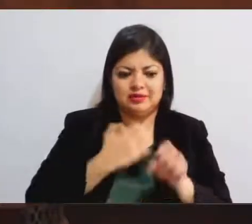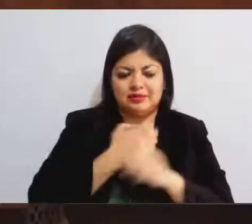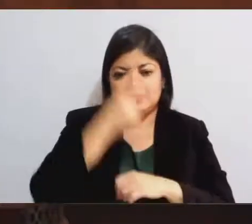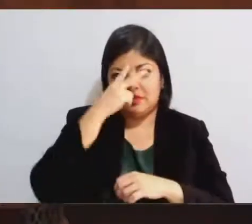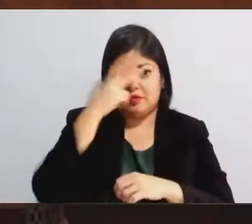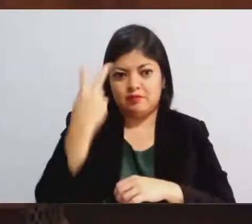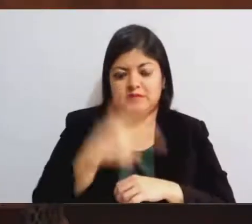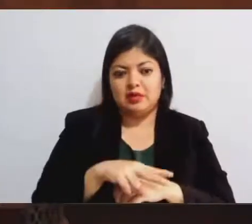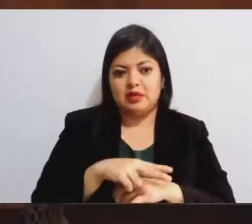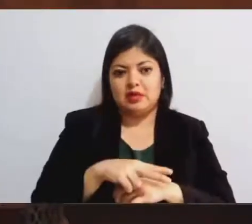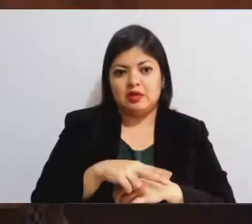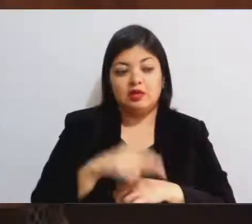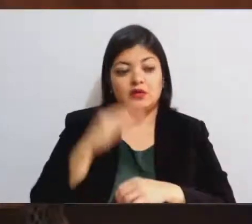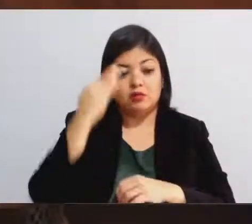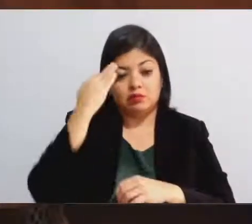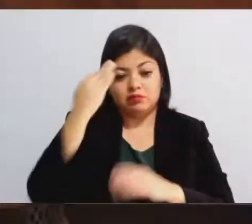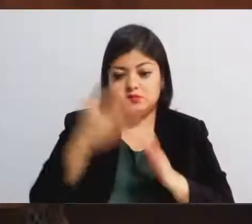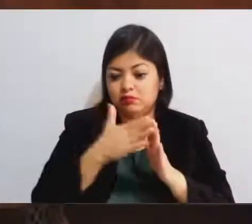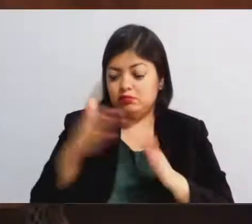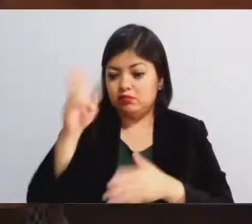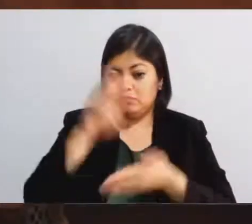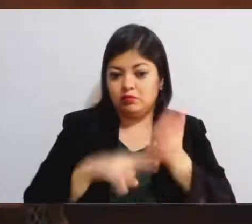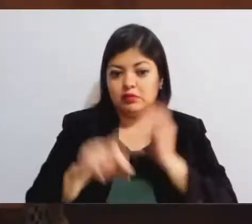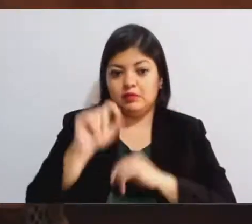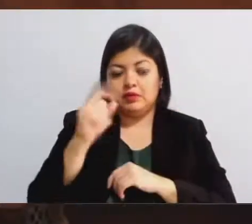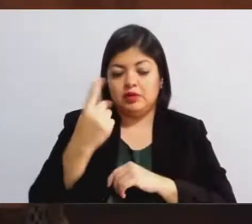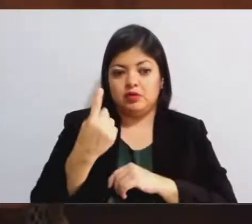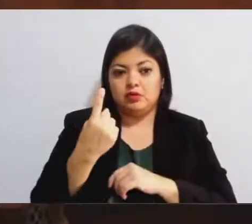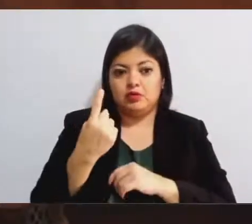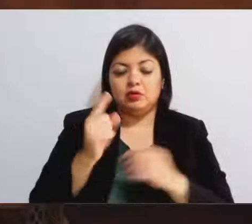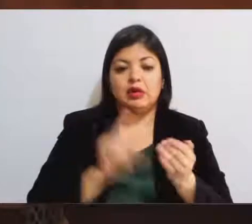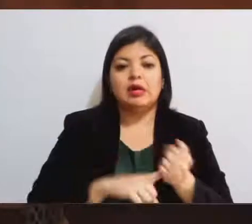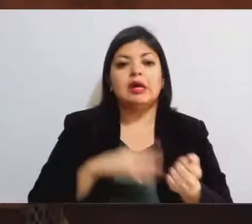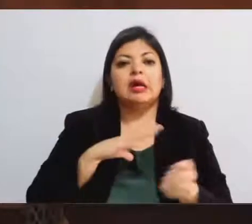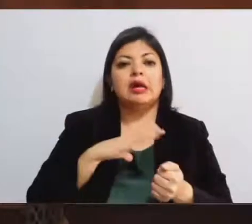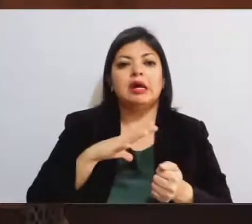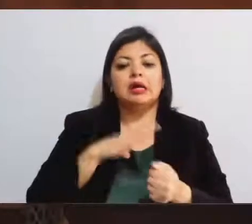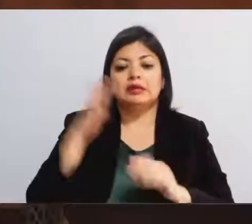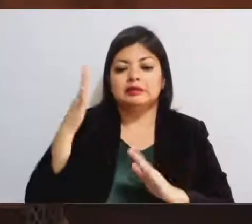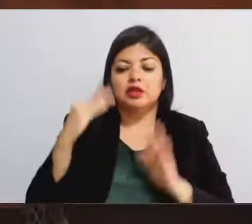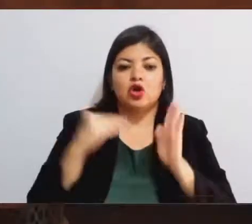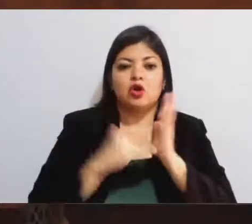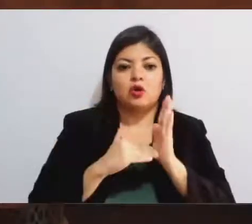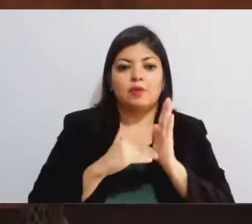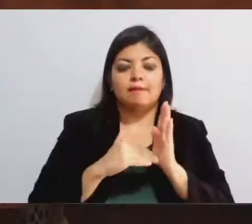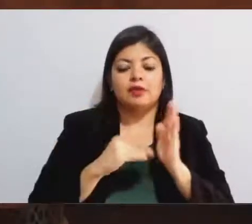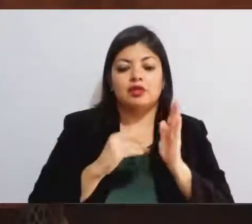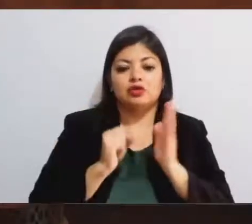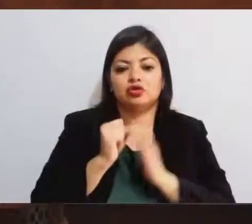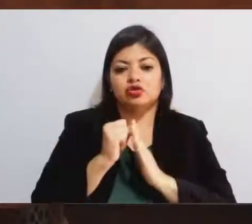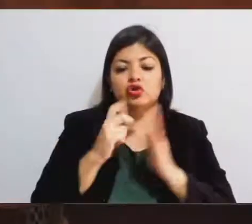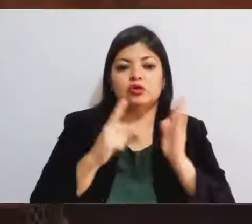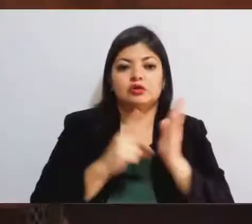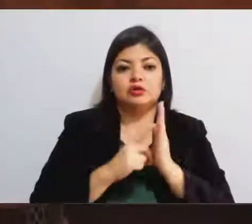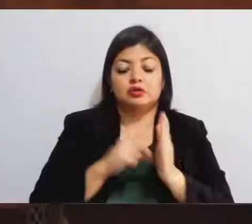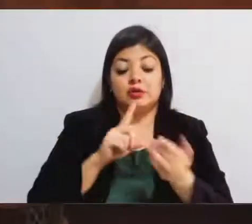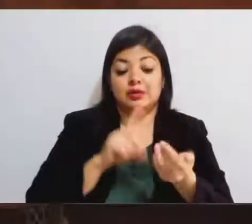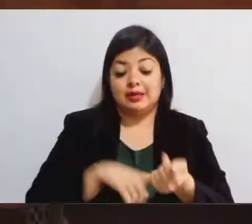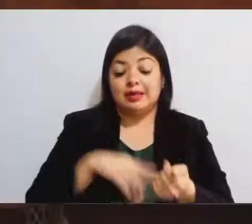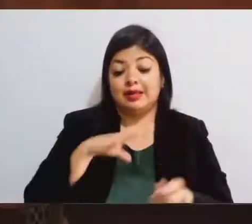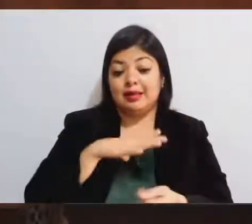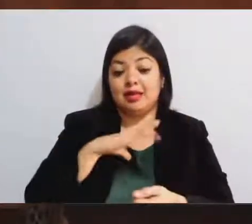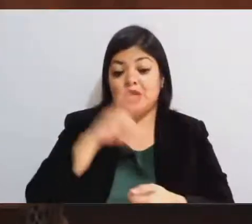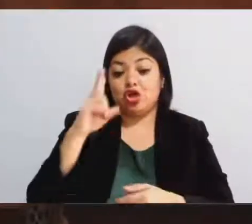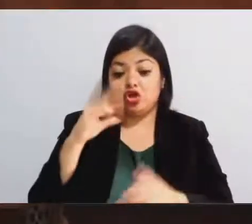durante el 2021 se presentaron más de cinco mil solicitudes, de las cuales dos mil han